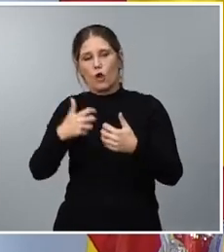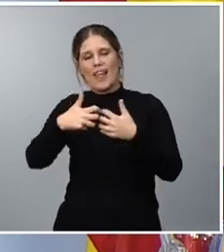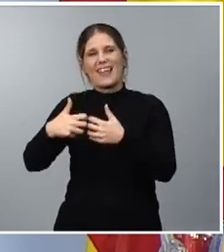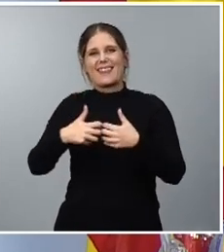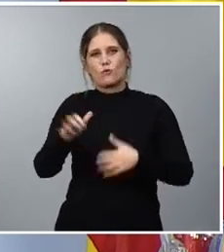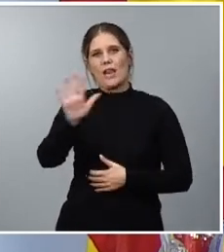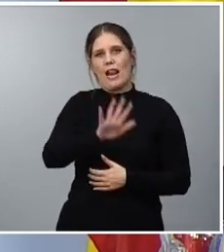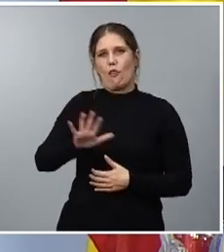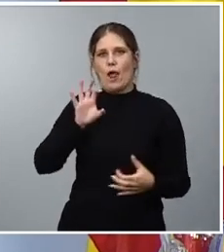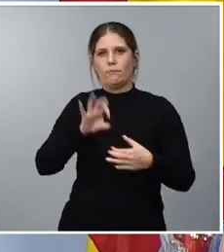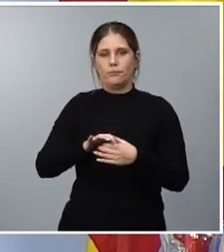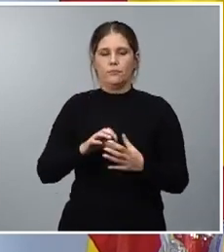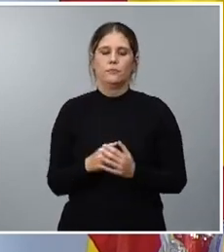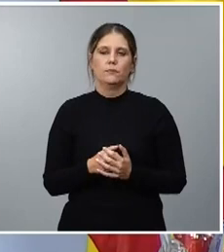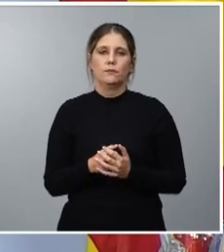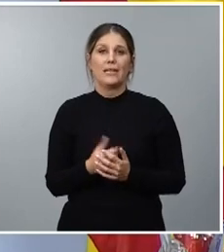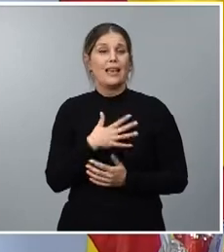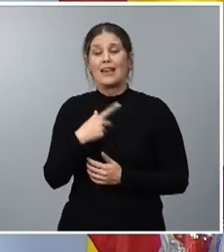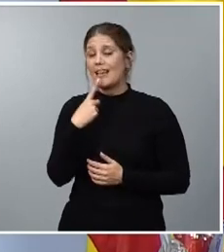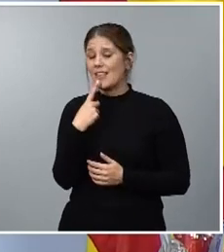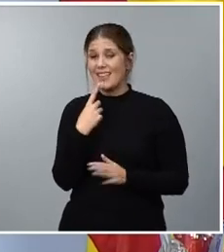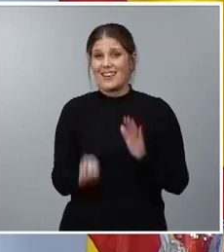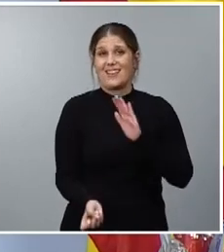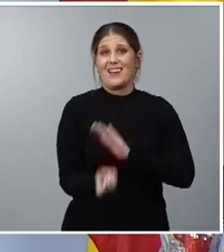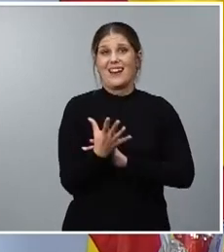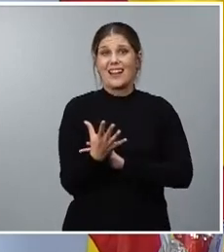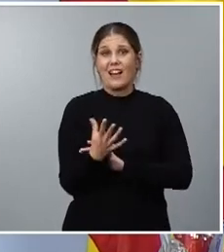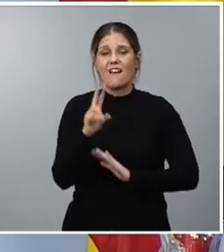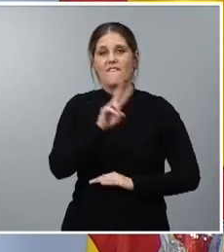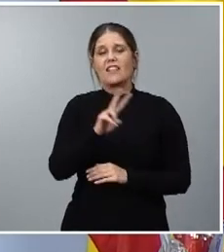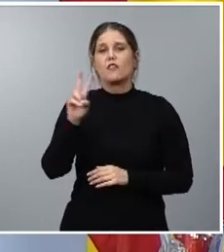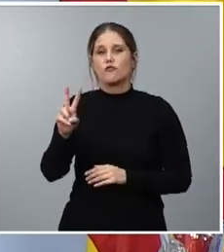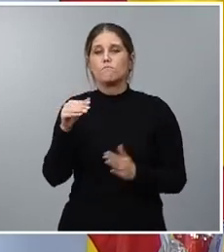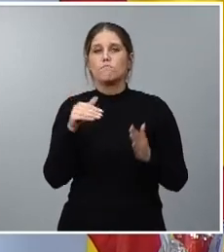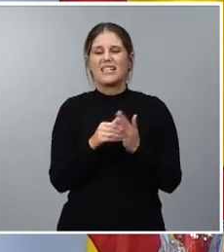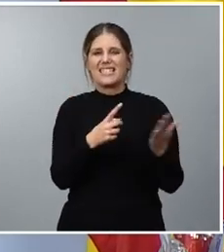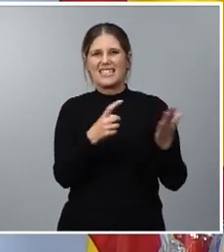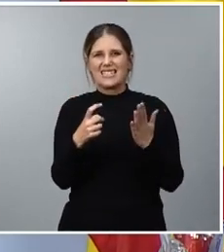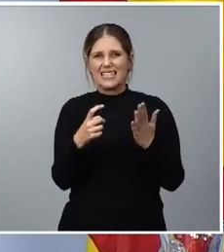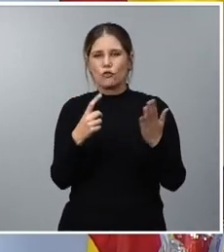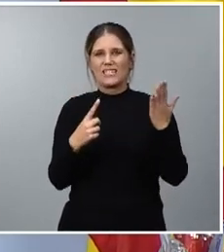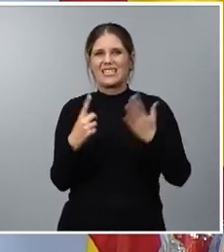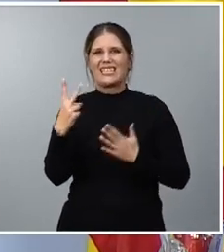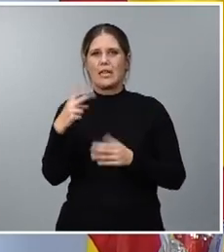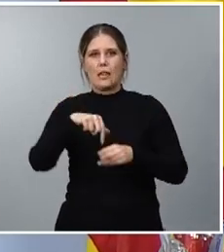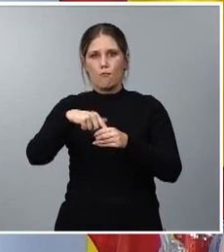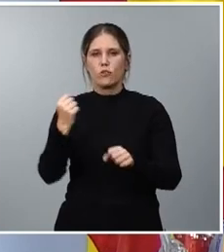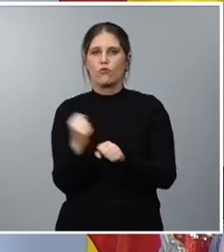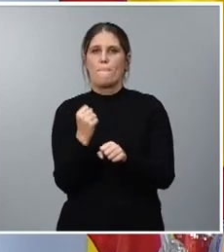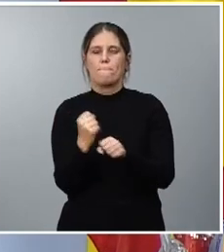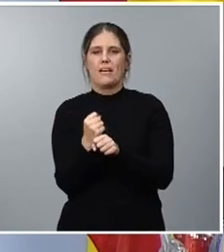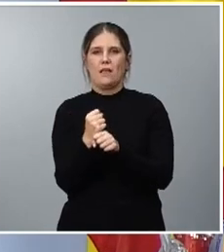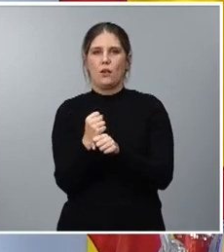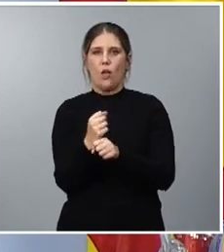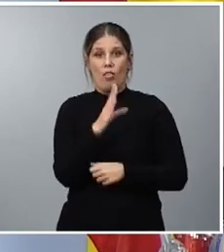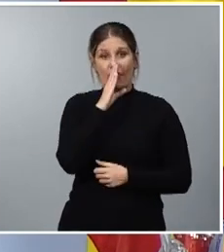nacional estamos hablando por tanto de crear 22.667 empleos bien de forma